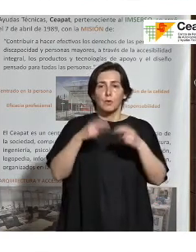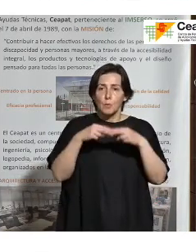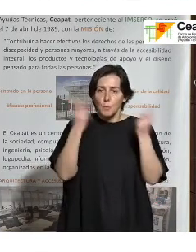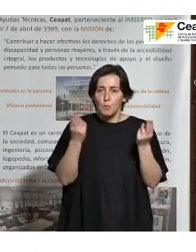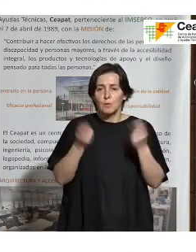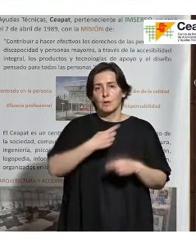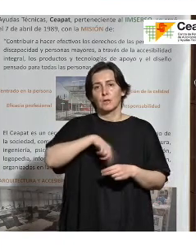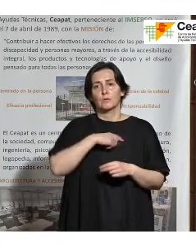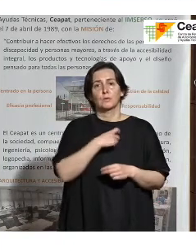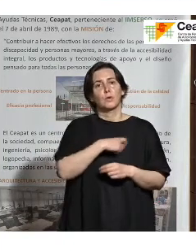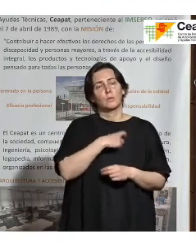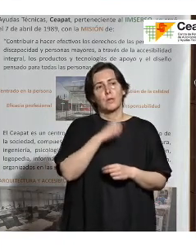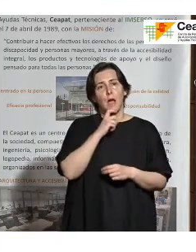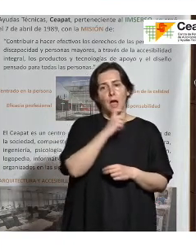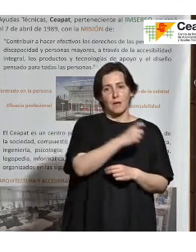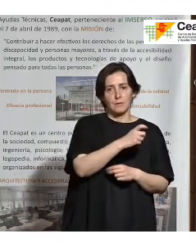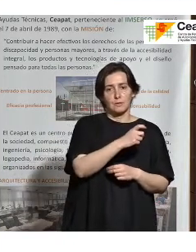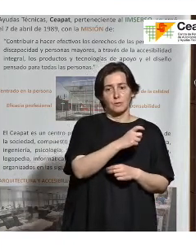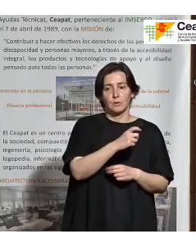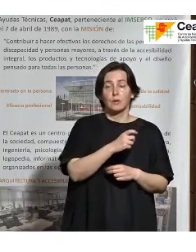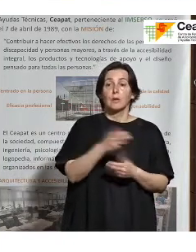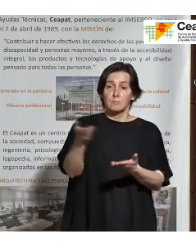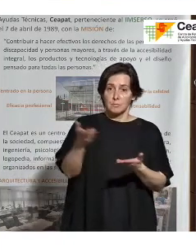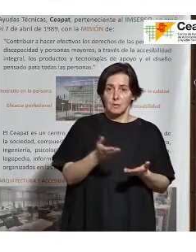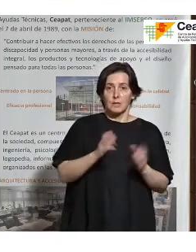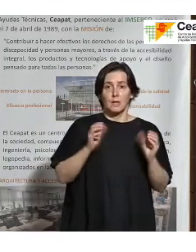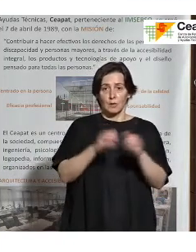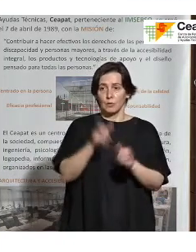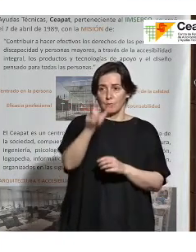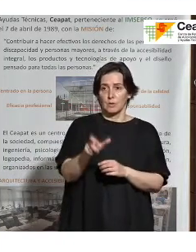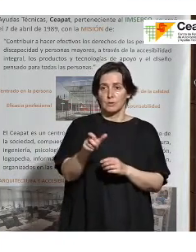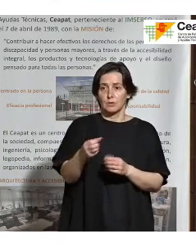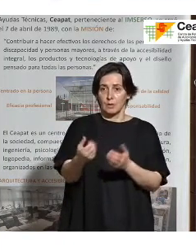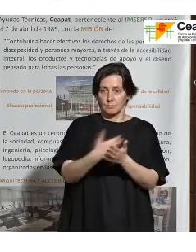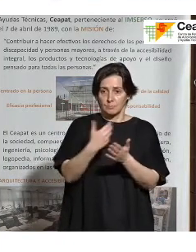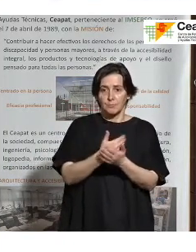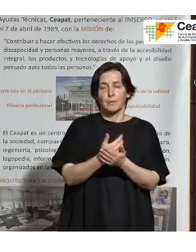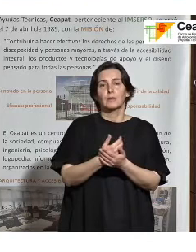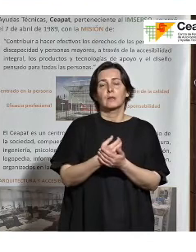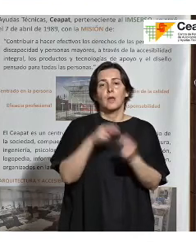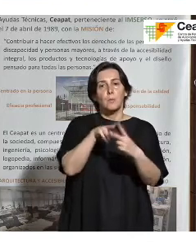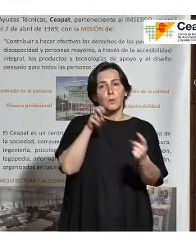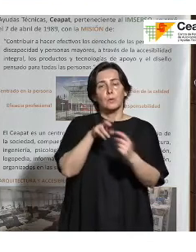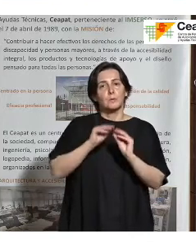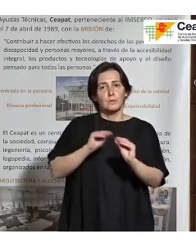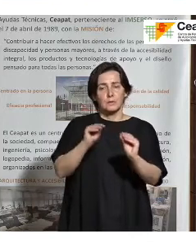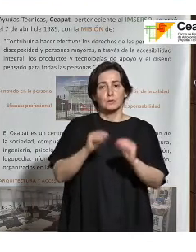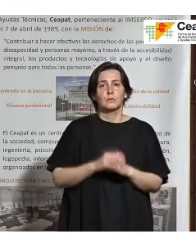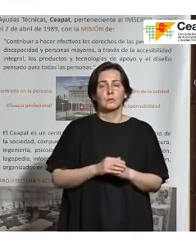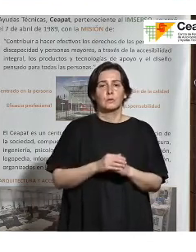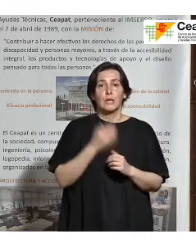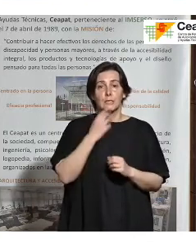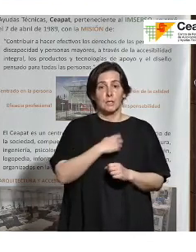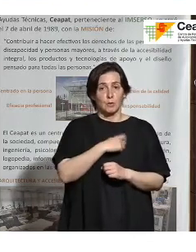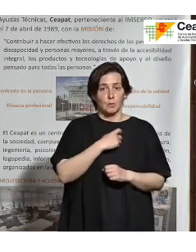indicamos al comité que se invite a una reunión al proponente para que exponga su punto de vista y, si el